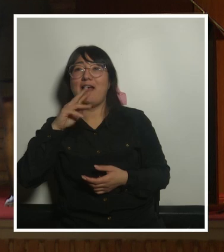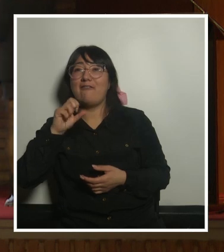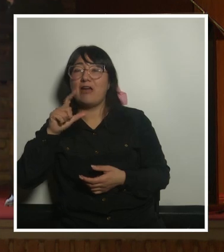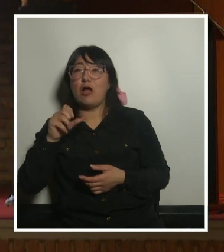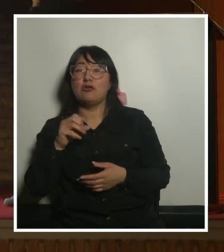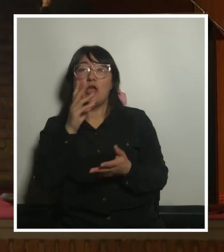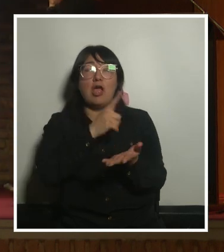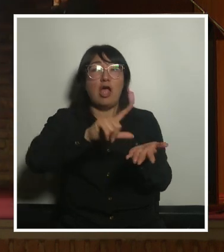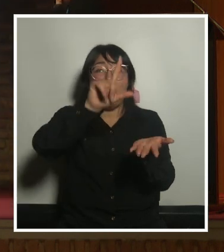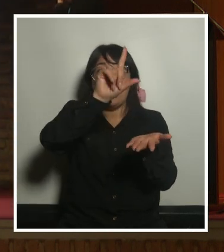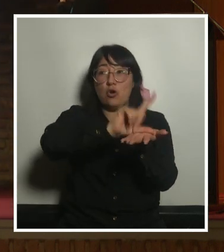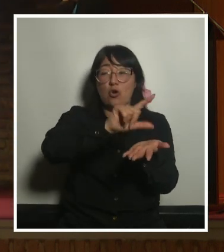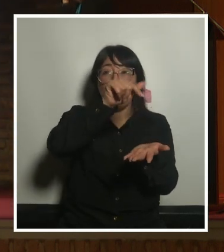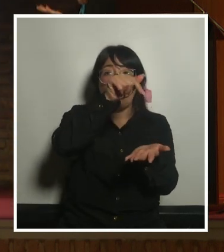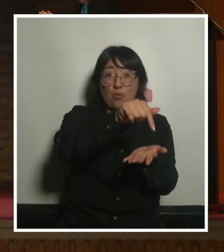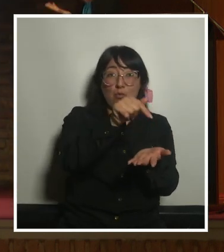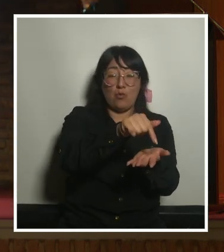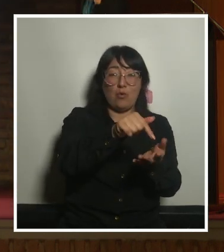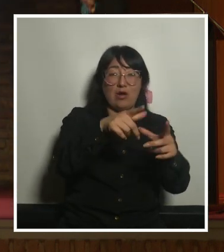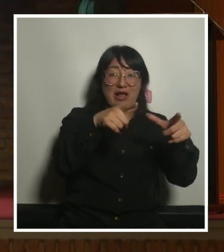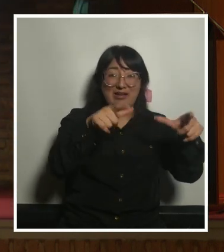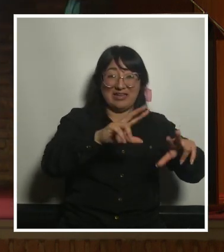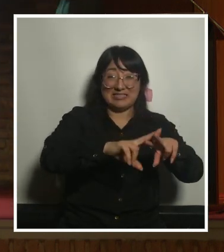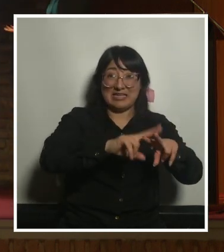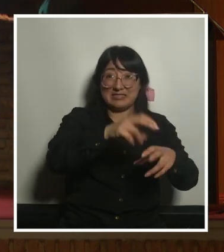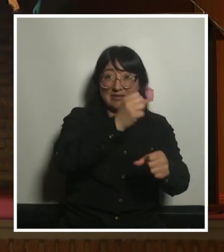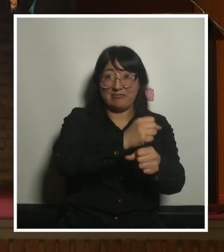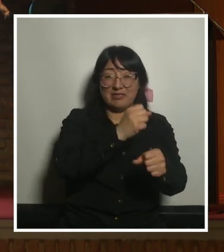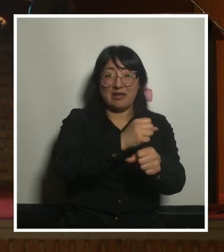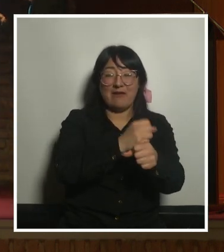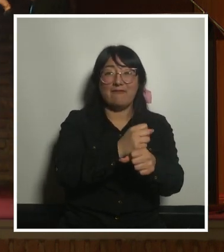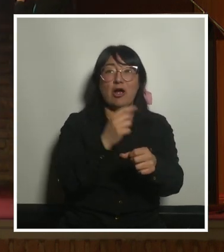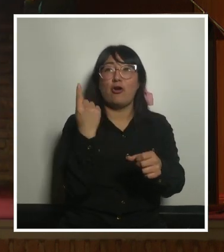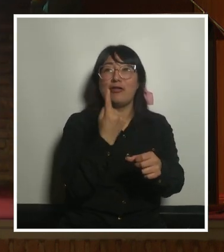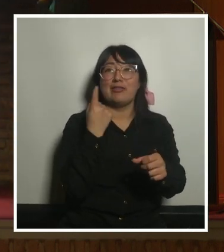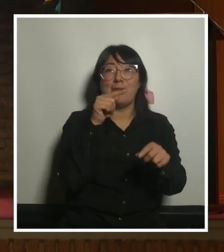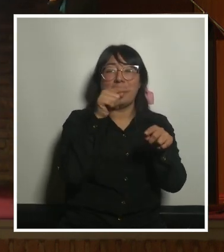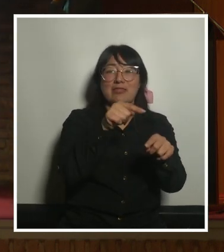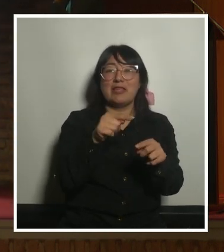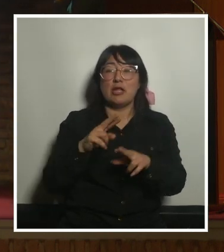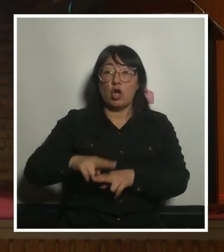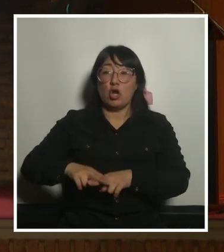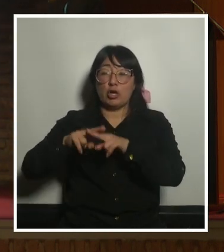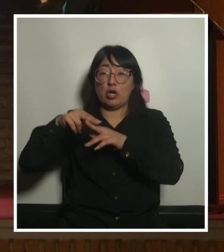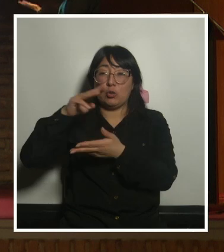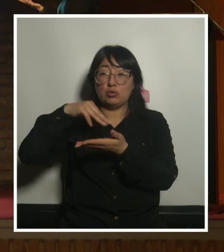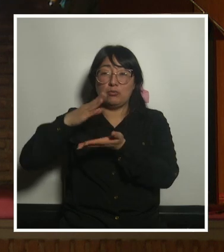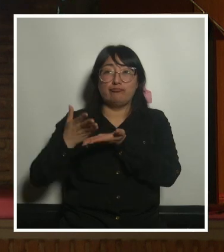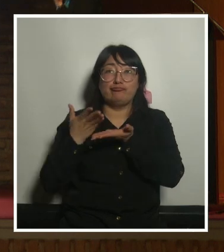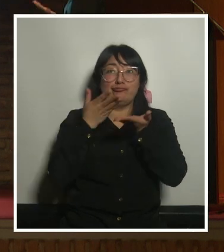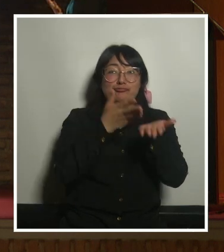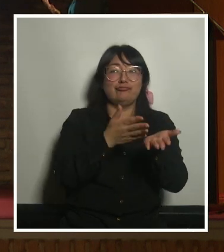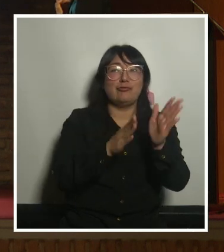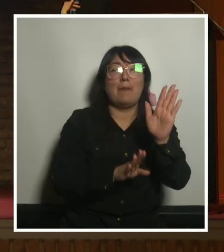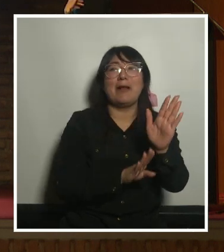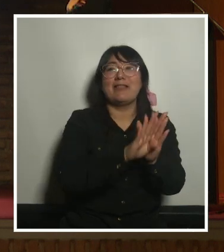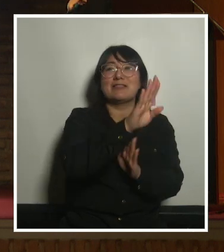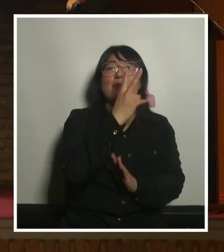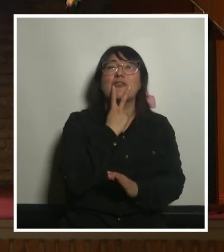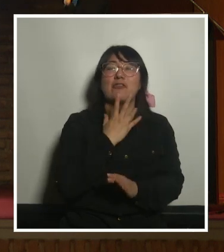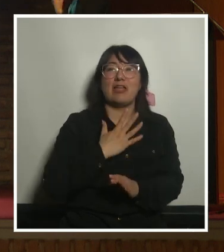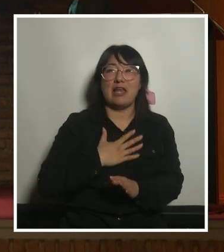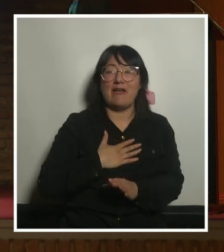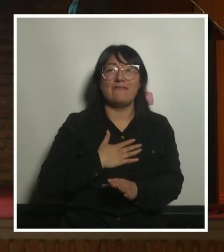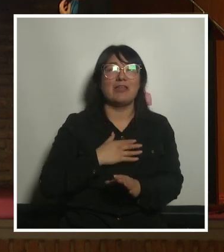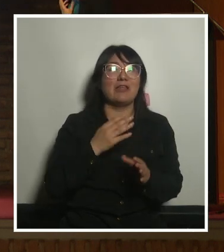comunitarios se hacen trabajos que remezclan la autogestión con los recursos públicos para reproducir la vida llevando a cabo tareas